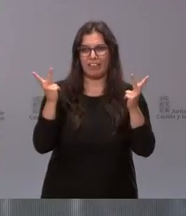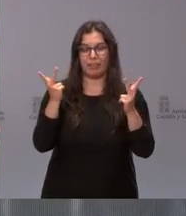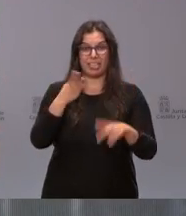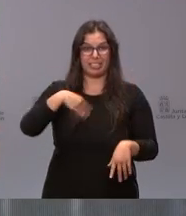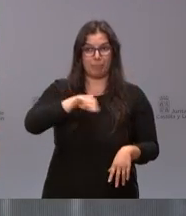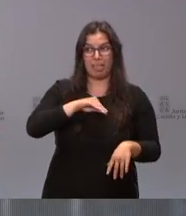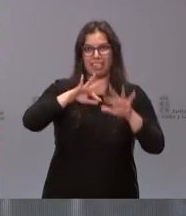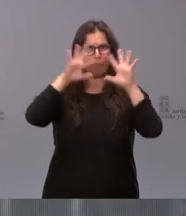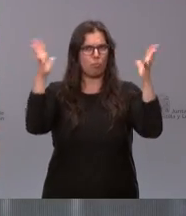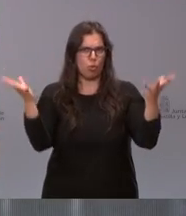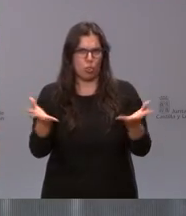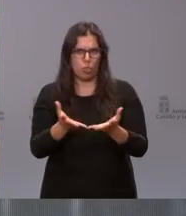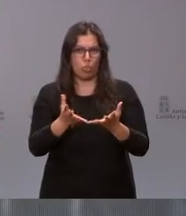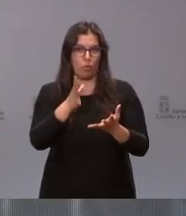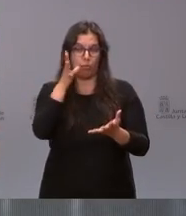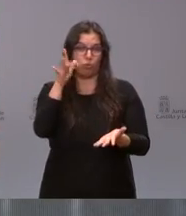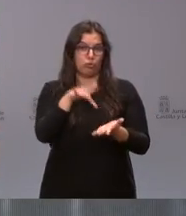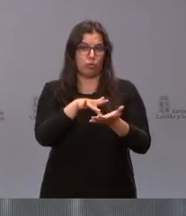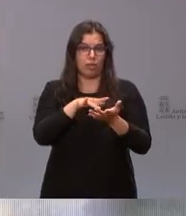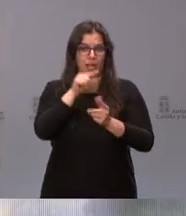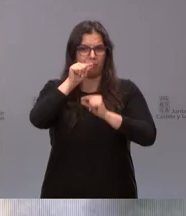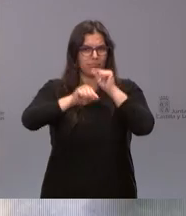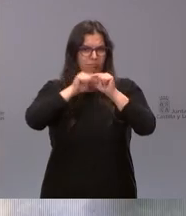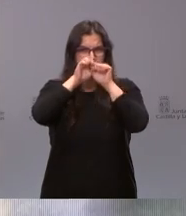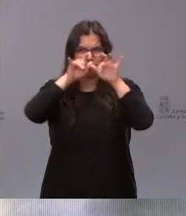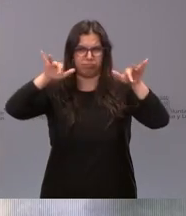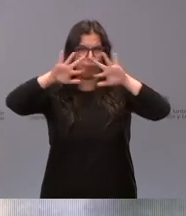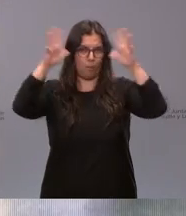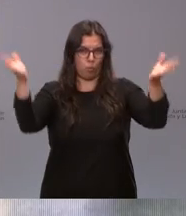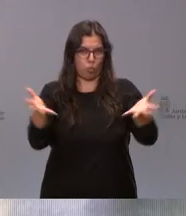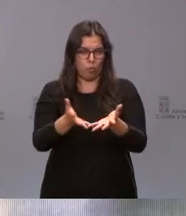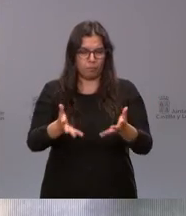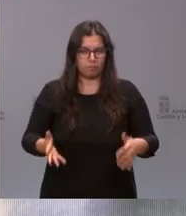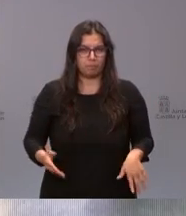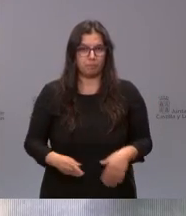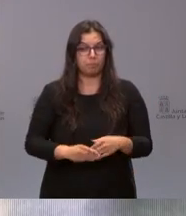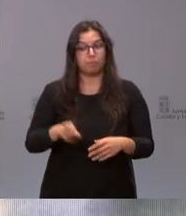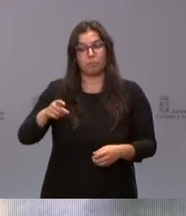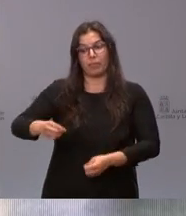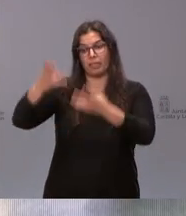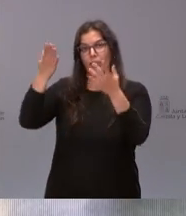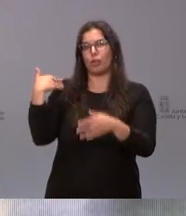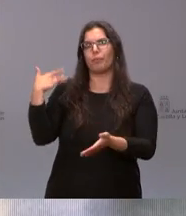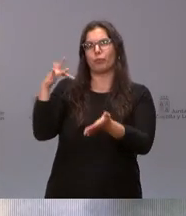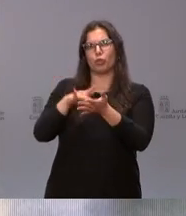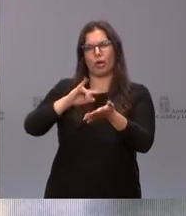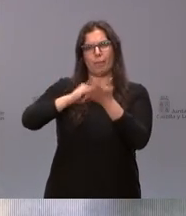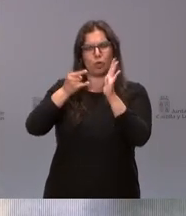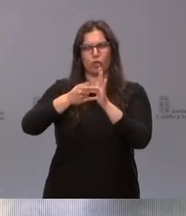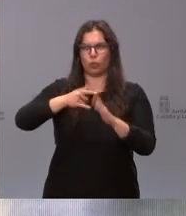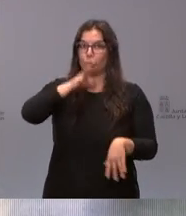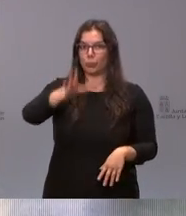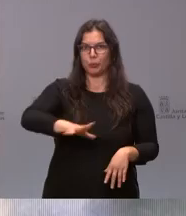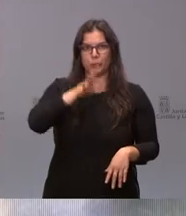mundo entero porque fue una pandemia mundial fue un proyecto de gran envergadura en su momento un